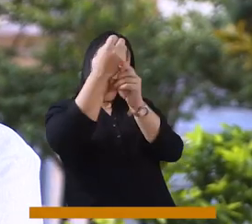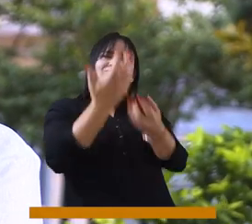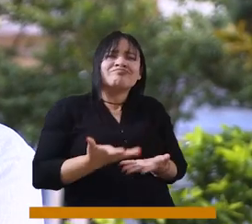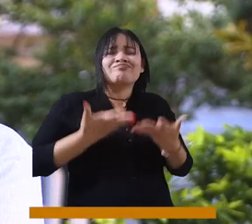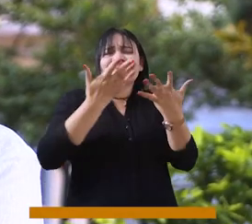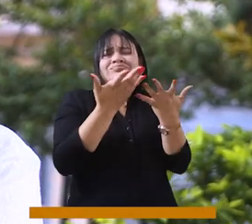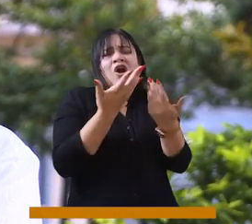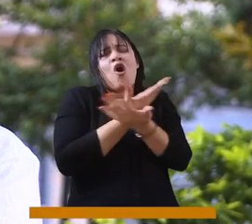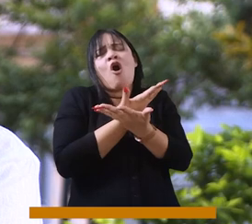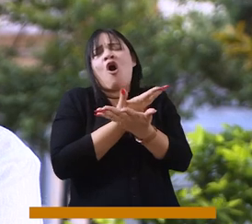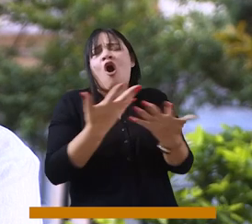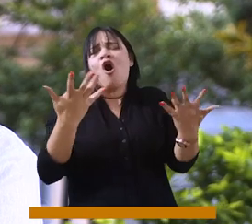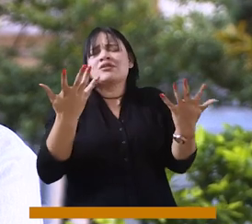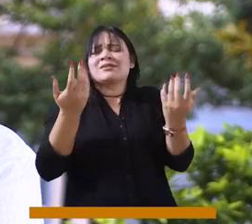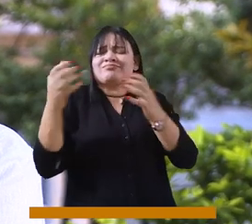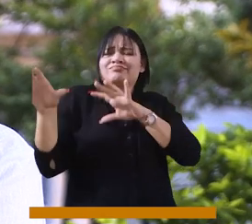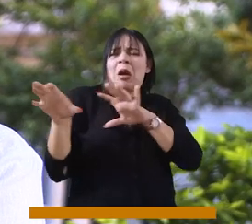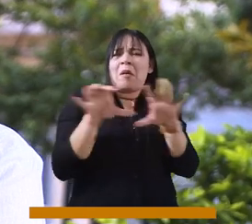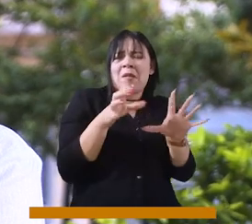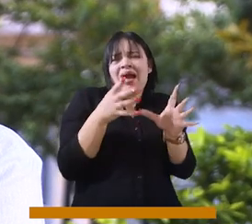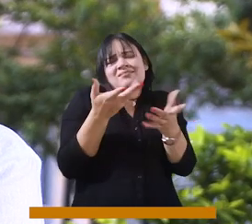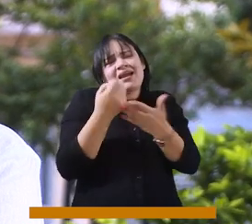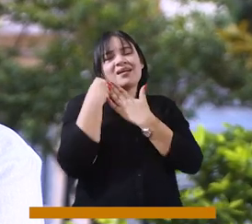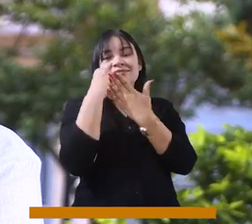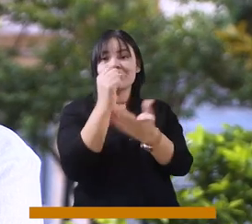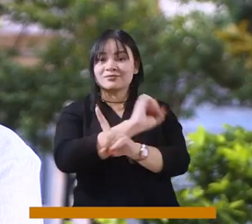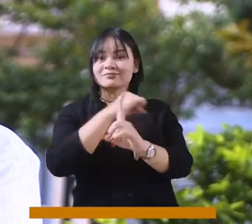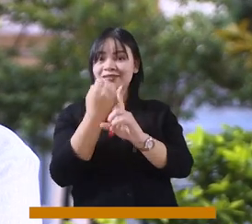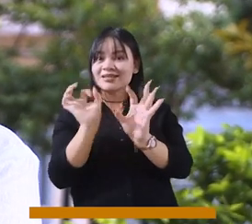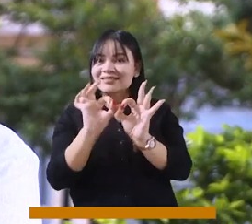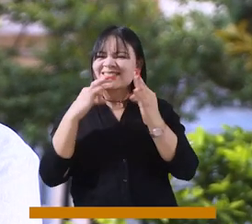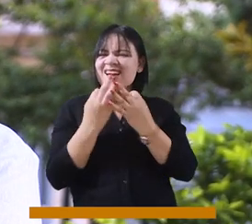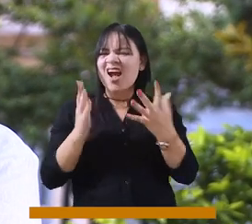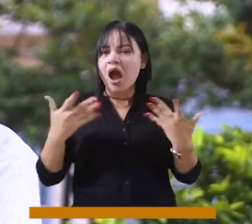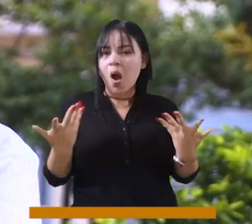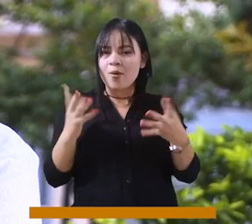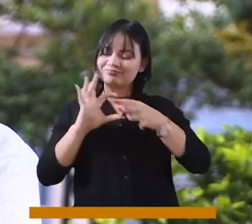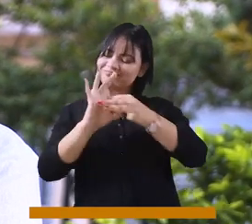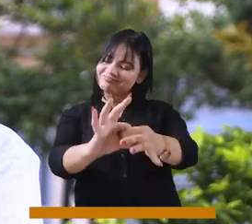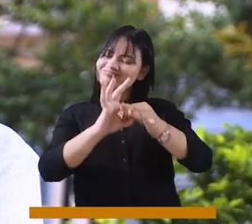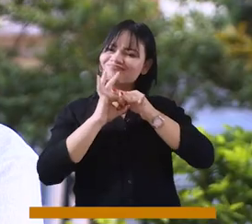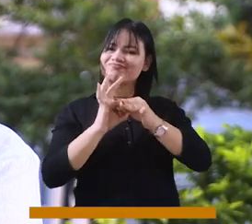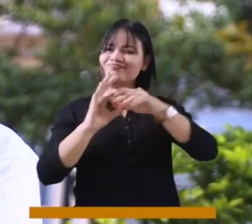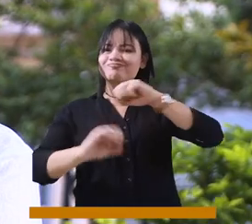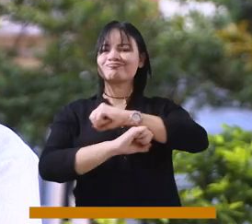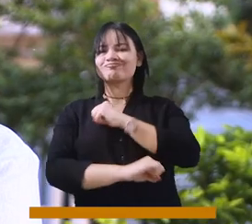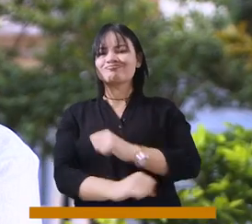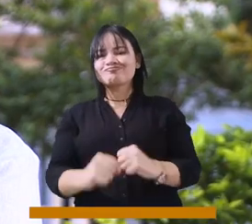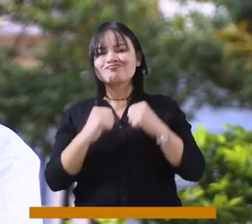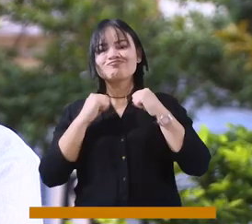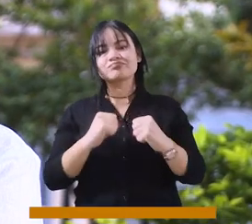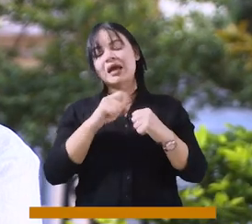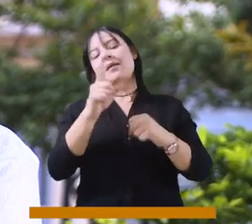de la sociedad y el santuario donde se custodia la dignidad de la vida humana.